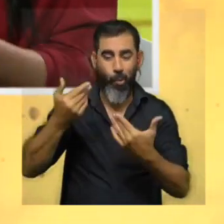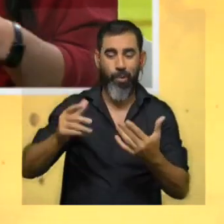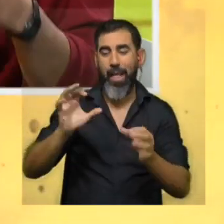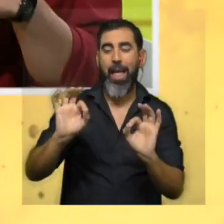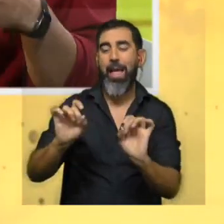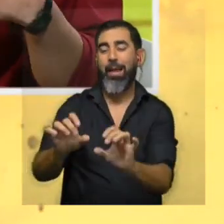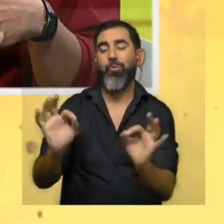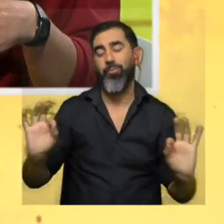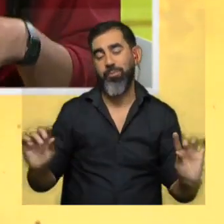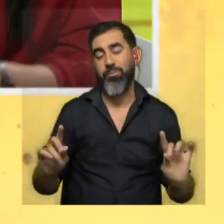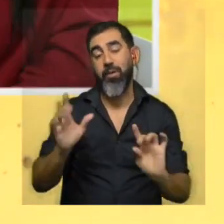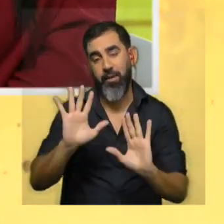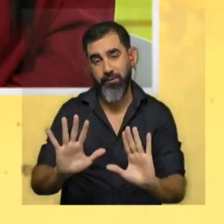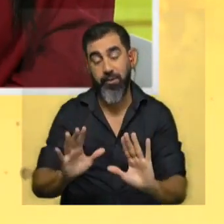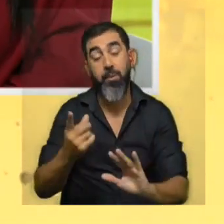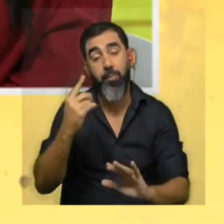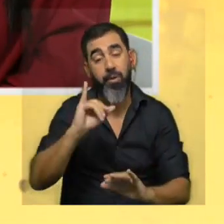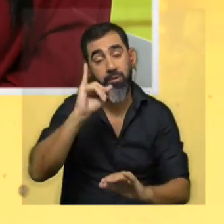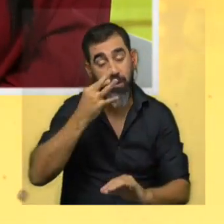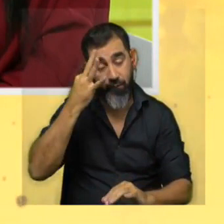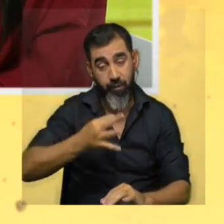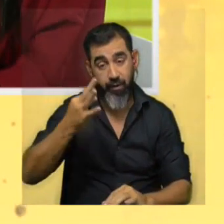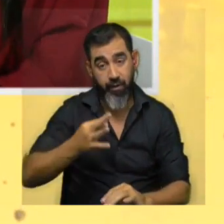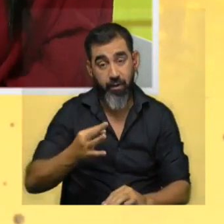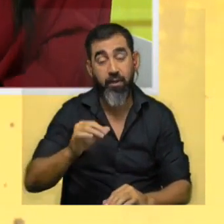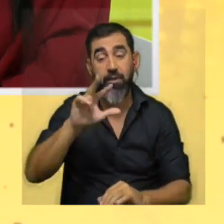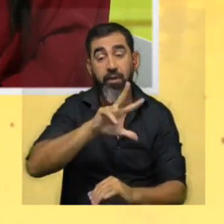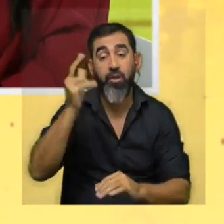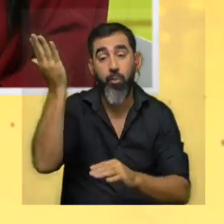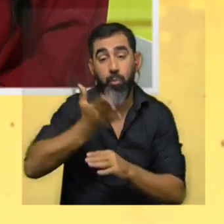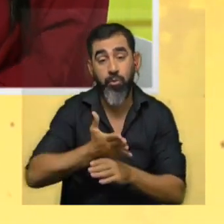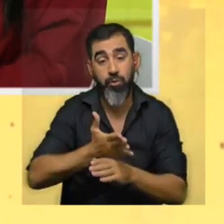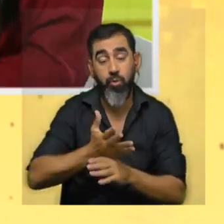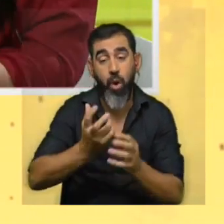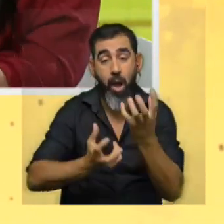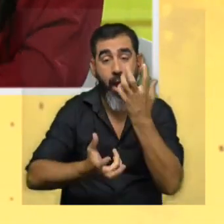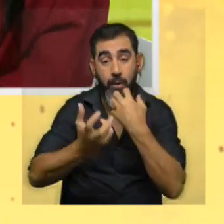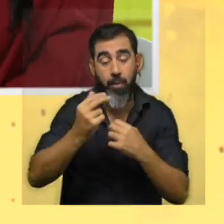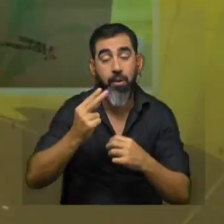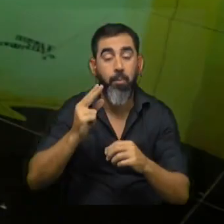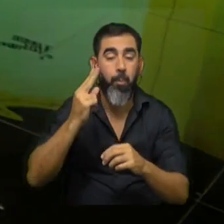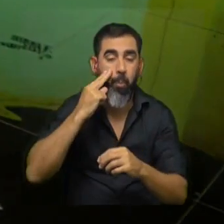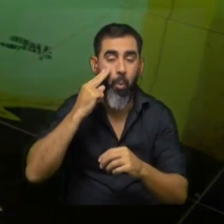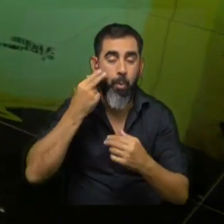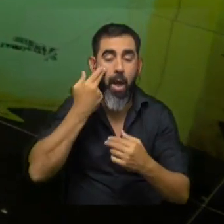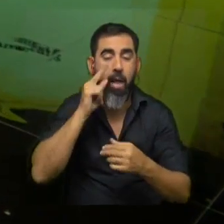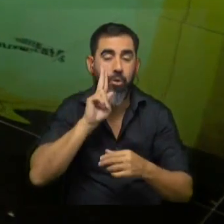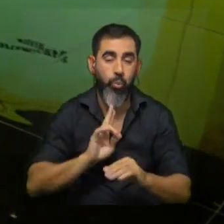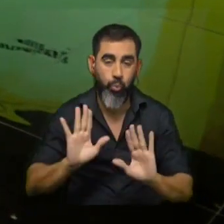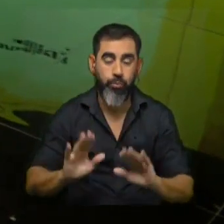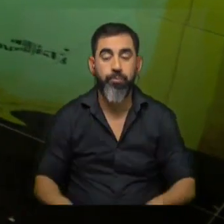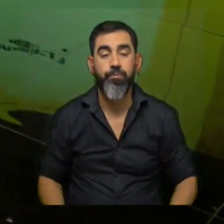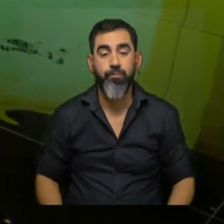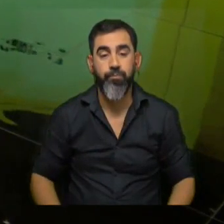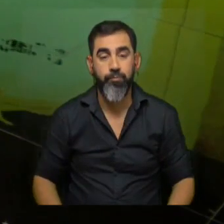entonces bueno hacer esa distinción pero sí es cierto que bueno que tenemos 33% de animales con reporte de problemas de comportamiento el tema es